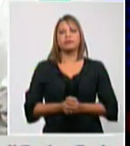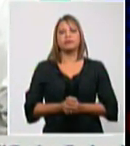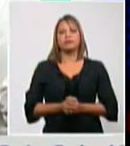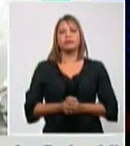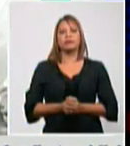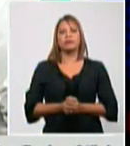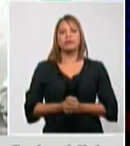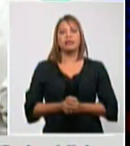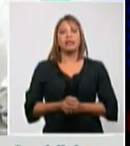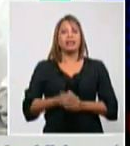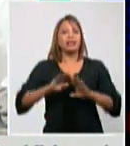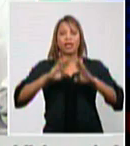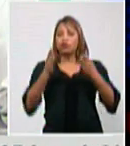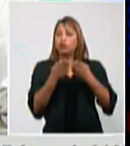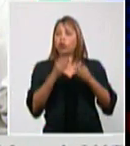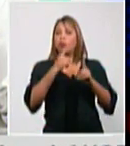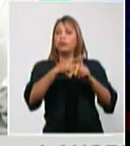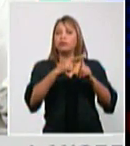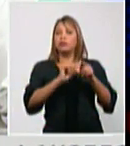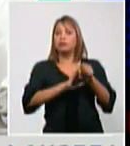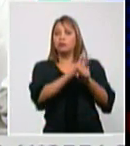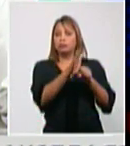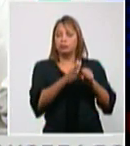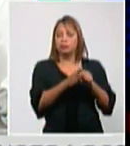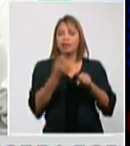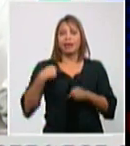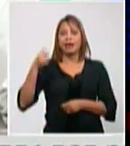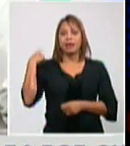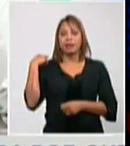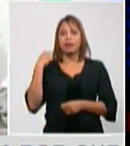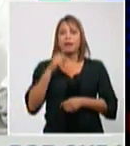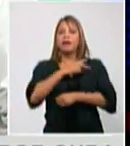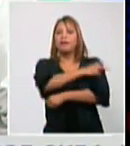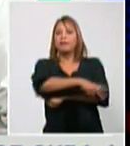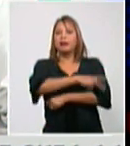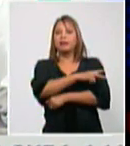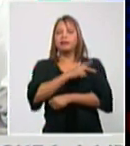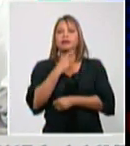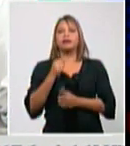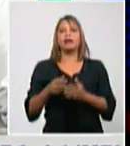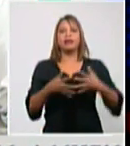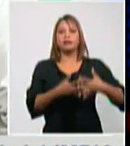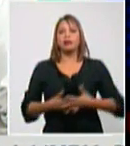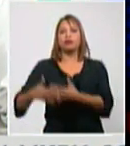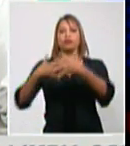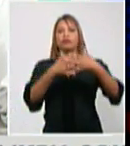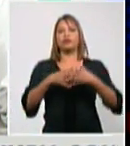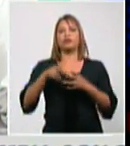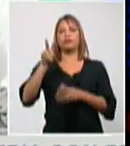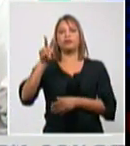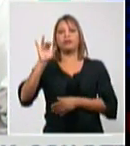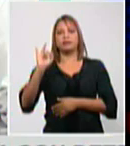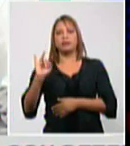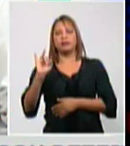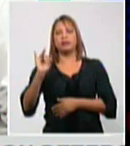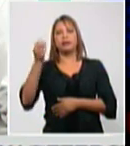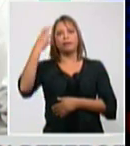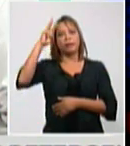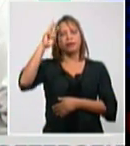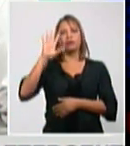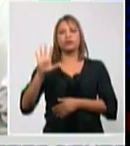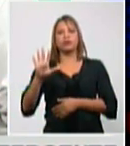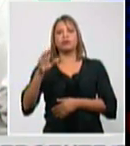día ayer por países procedentes de los Estados Unidos 27 de México 5 de España 4